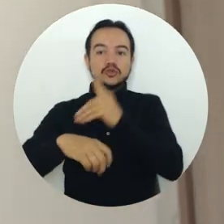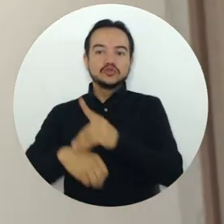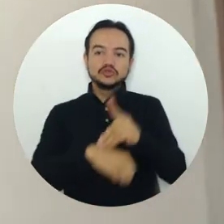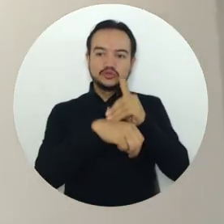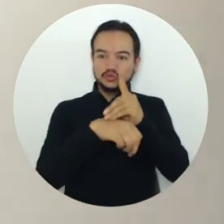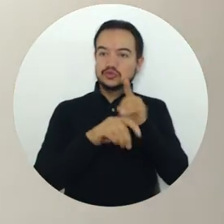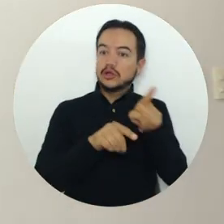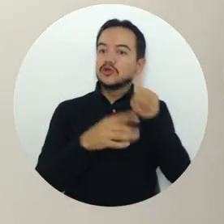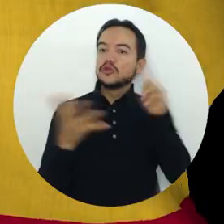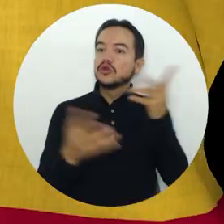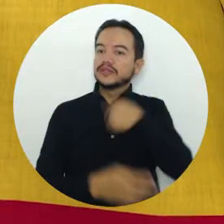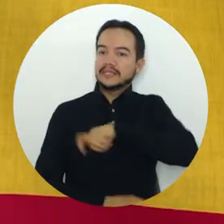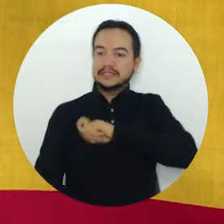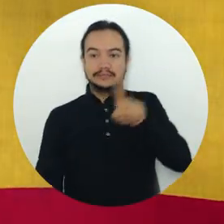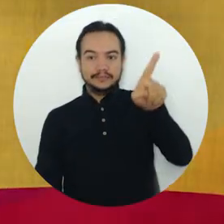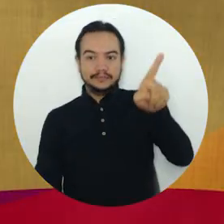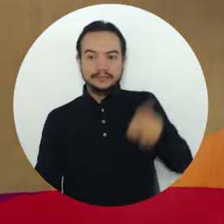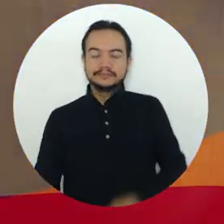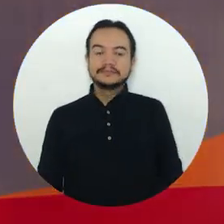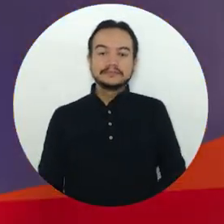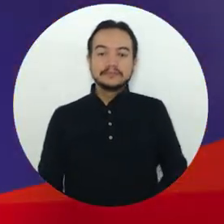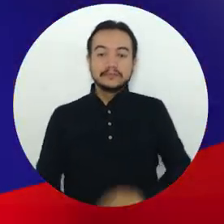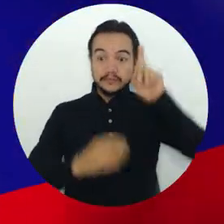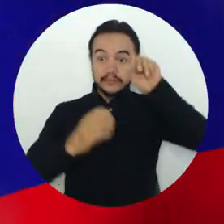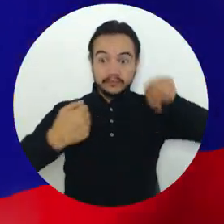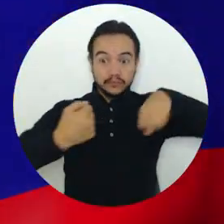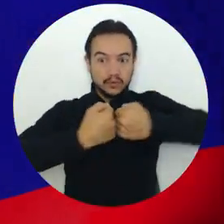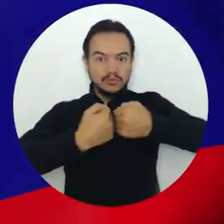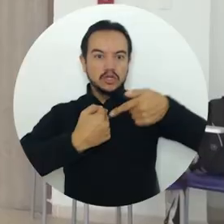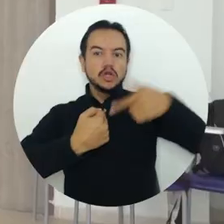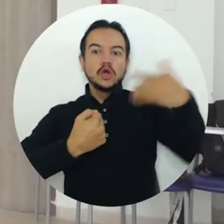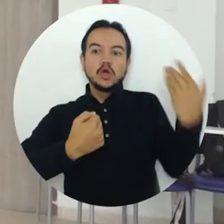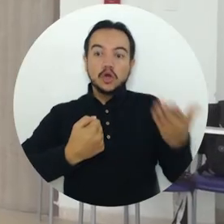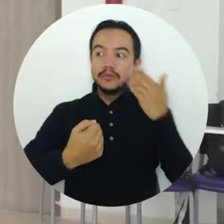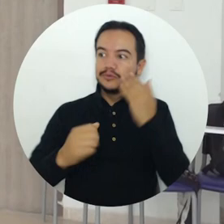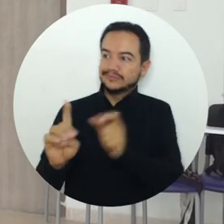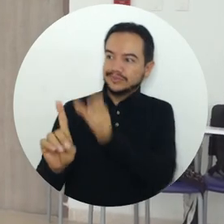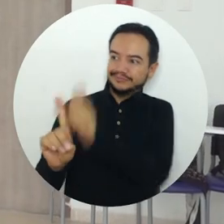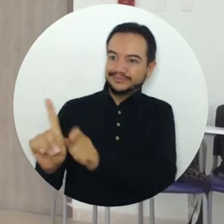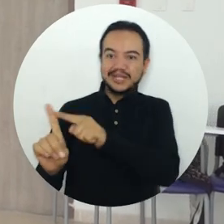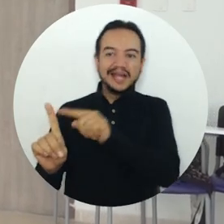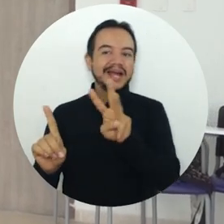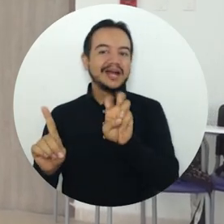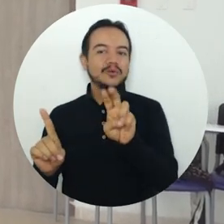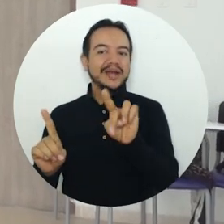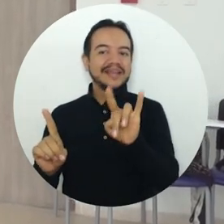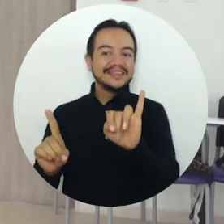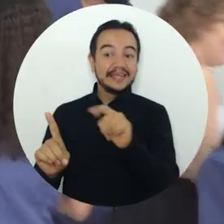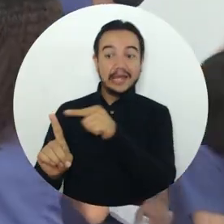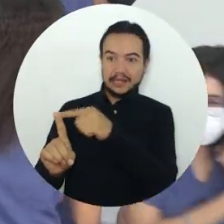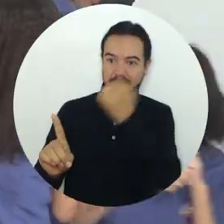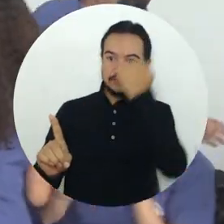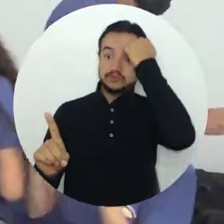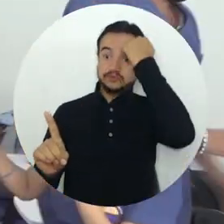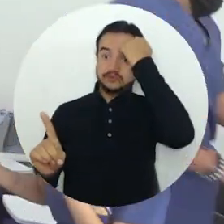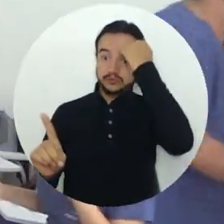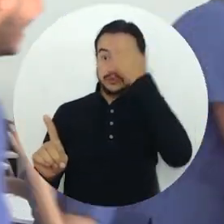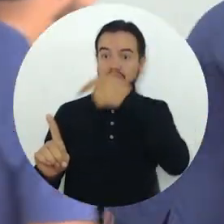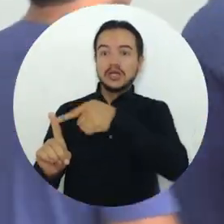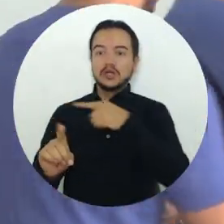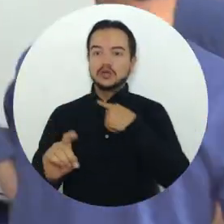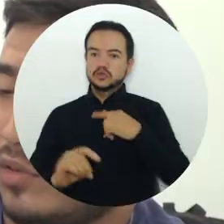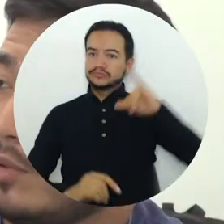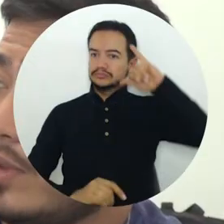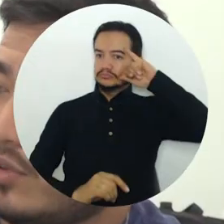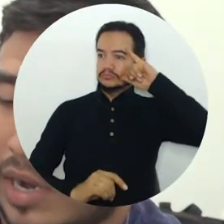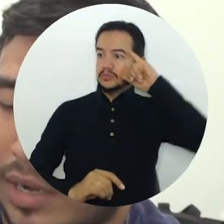o estos estudios doctorales en España. Este convenio se ve reflejado en la materialización del sueño de la psicóloga Wendy Cervantes Perea, docente del programa de